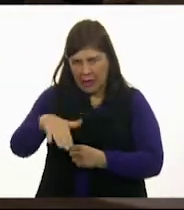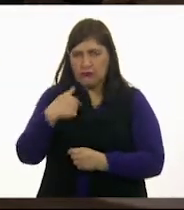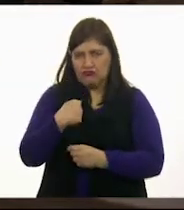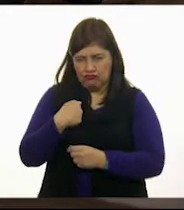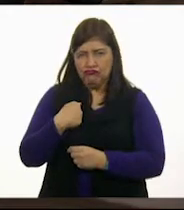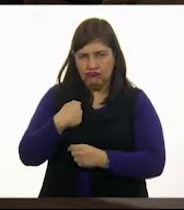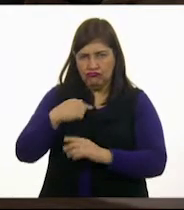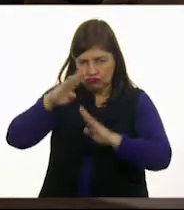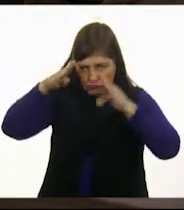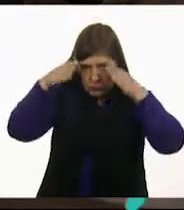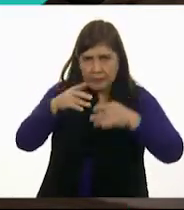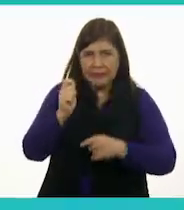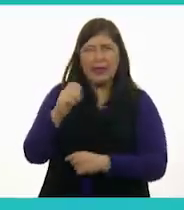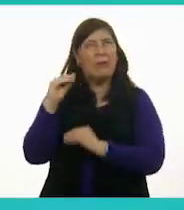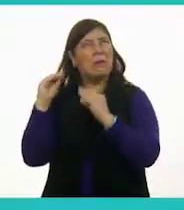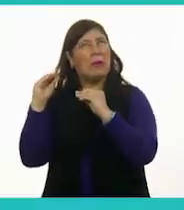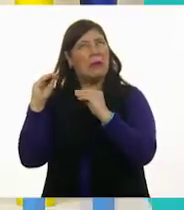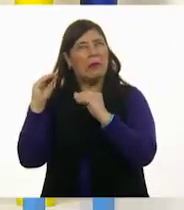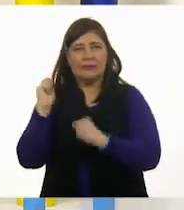ocupo. Bla, bla, bla, bla, bla, bla.